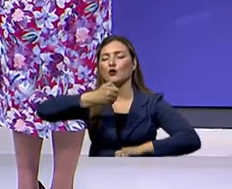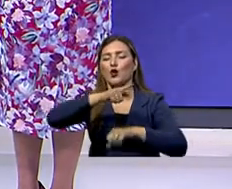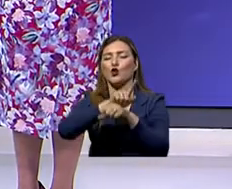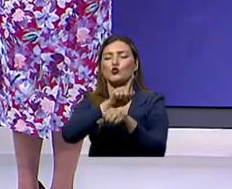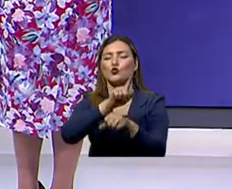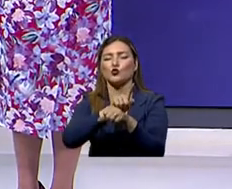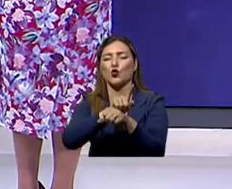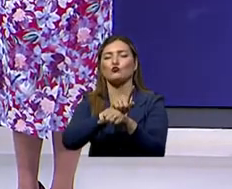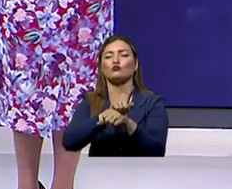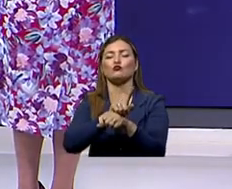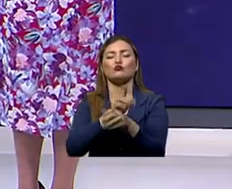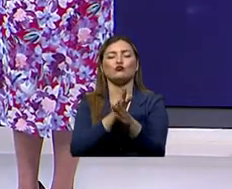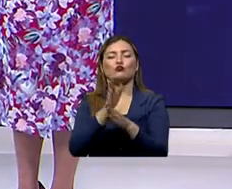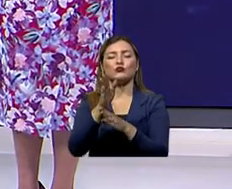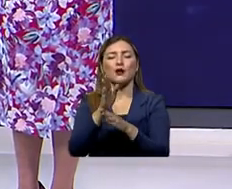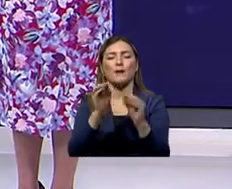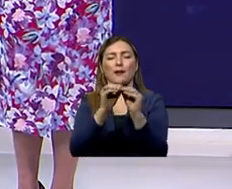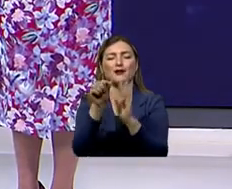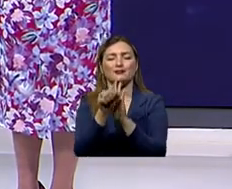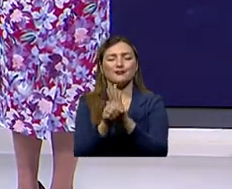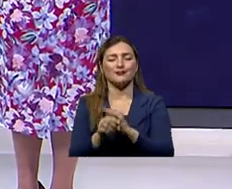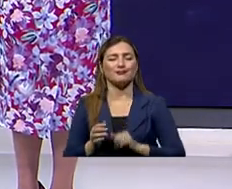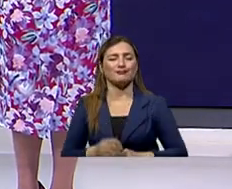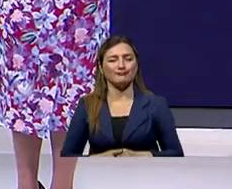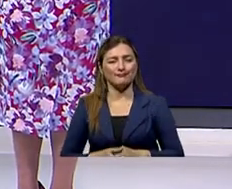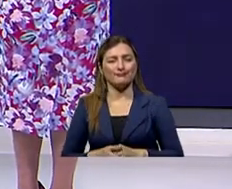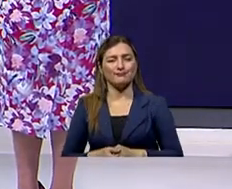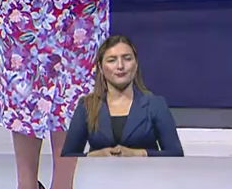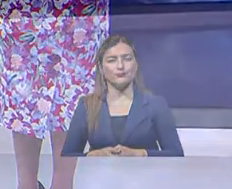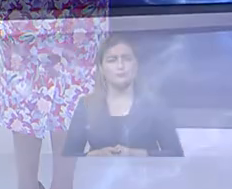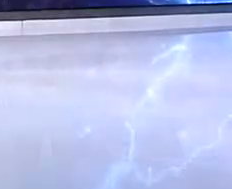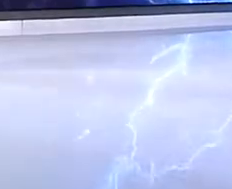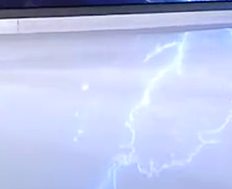dermatólogo, con quien seguiremos ampliando este tema. Ya regresamos.